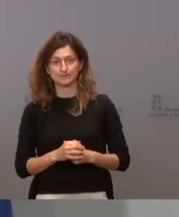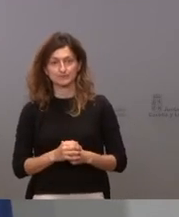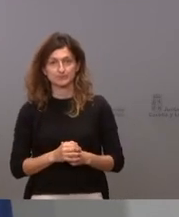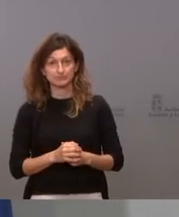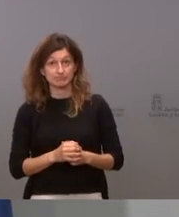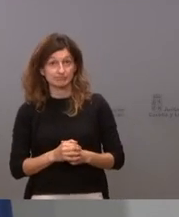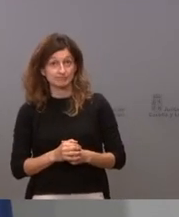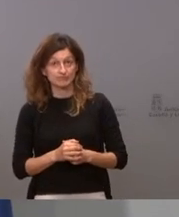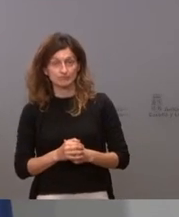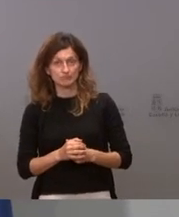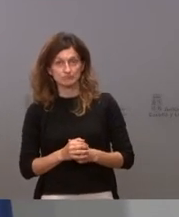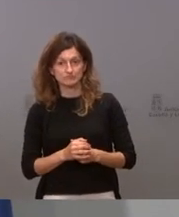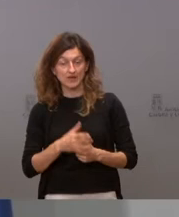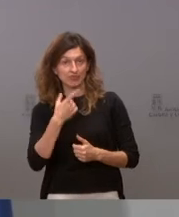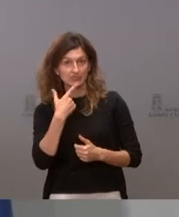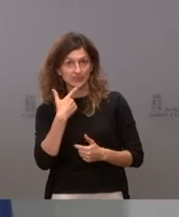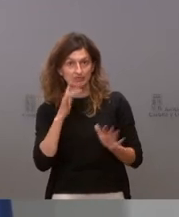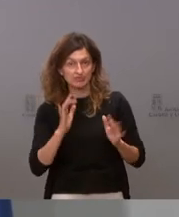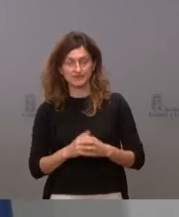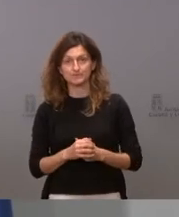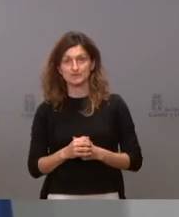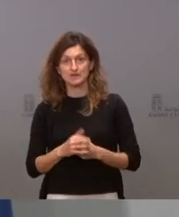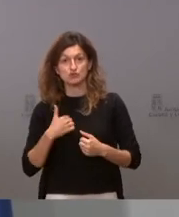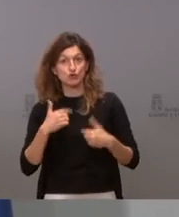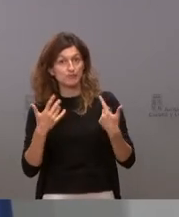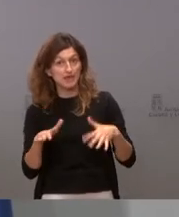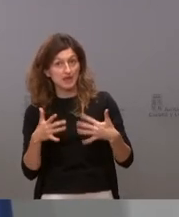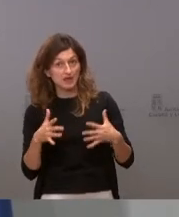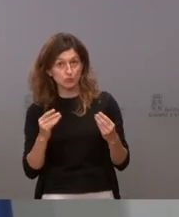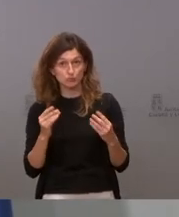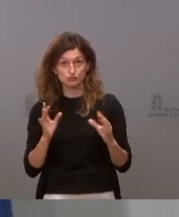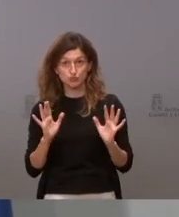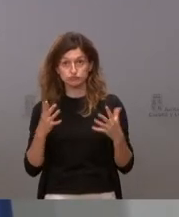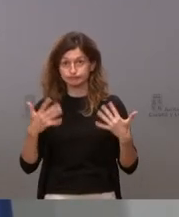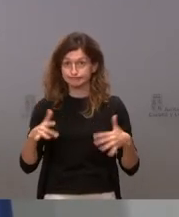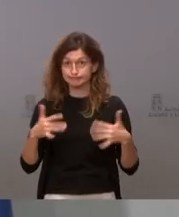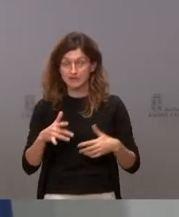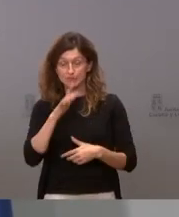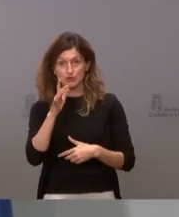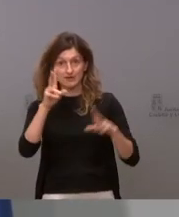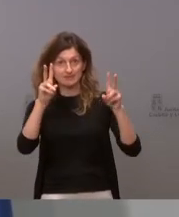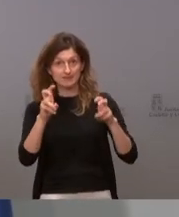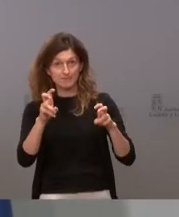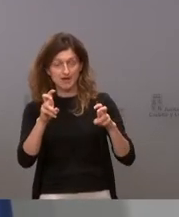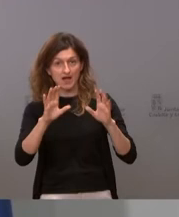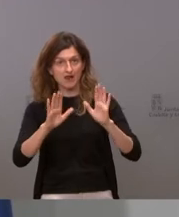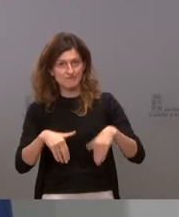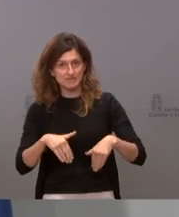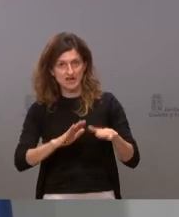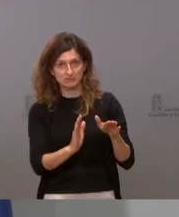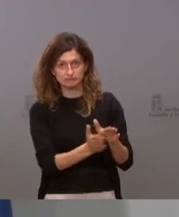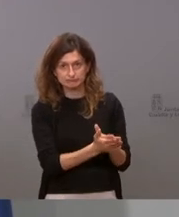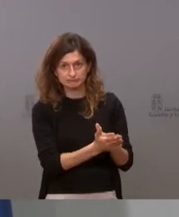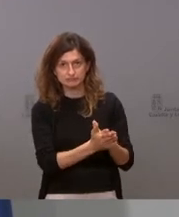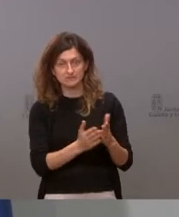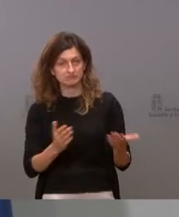Eso es lo que dice y yo me alegro mucho de que el asunto quede zanjado y